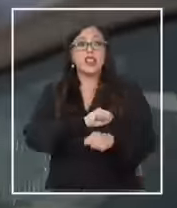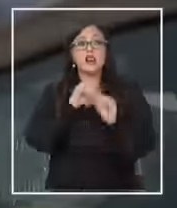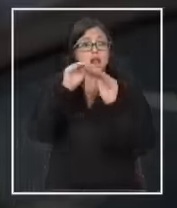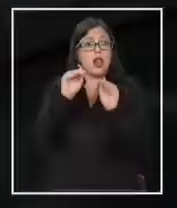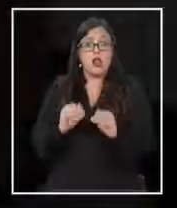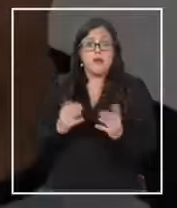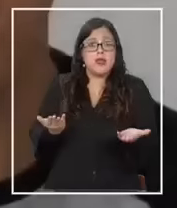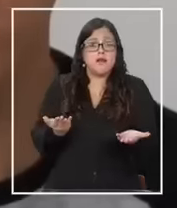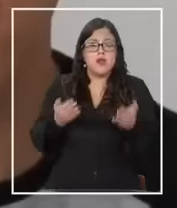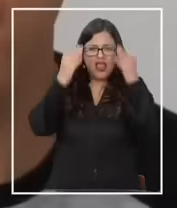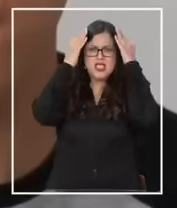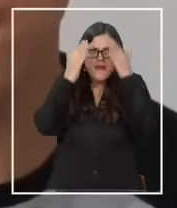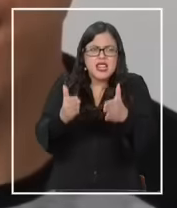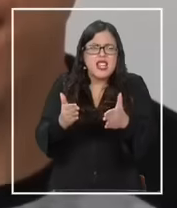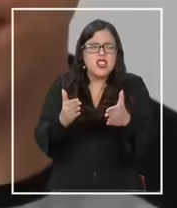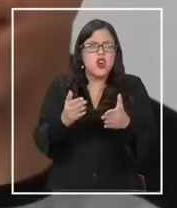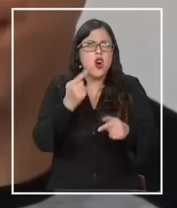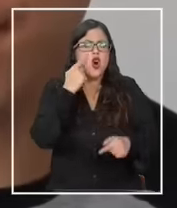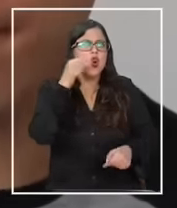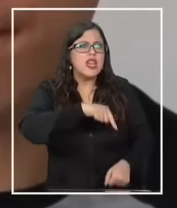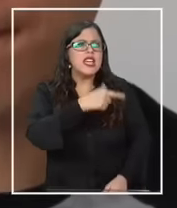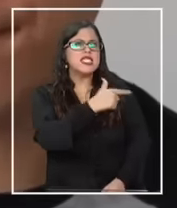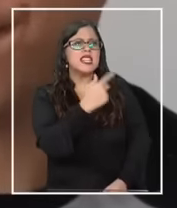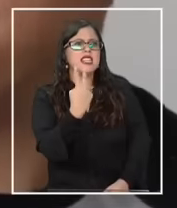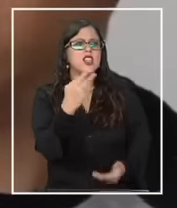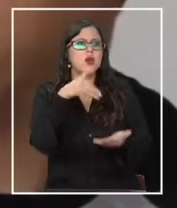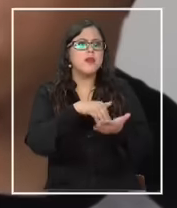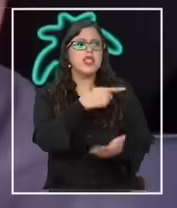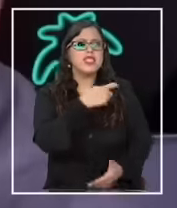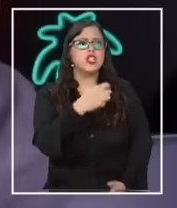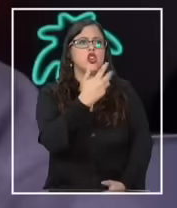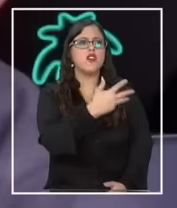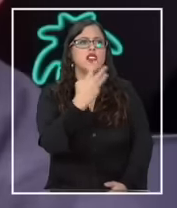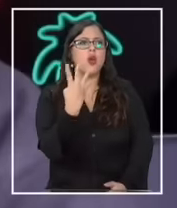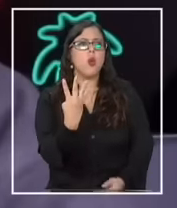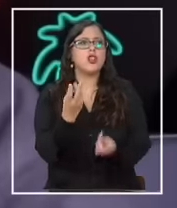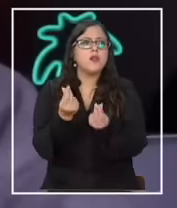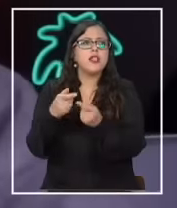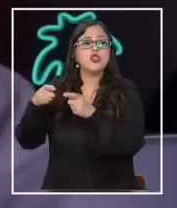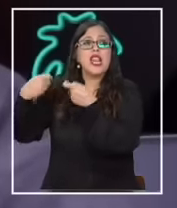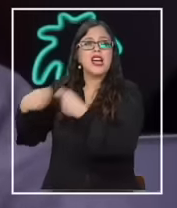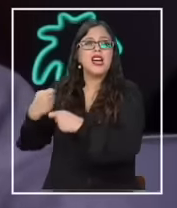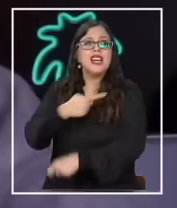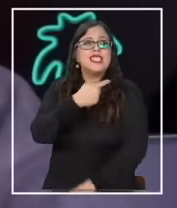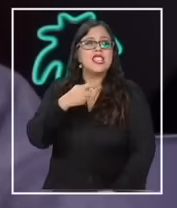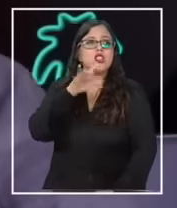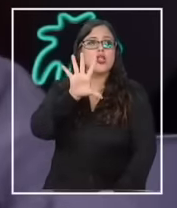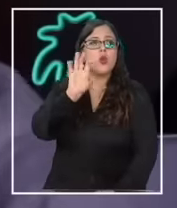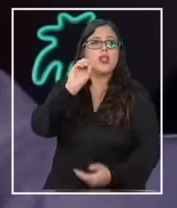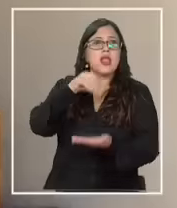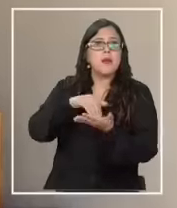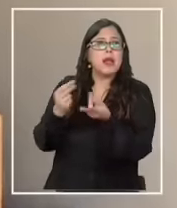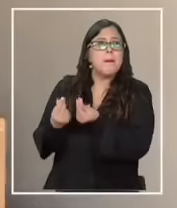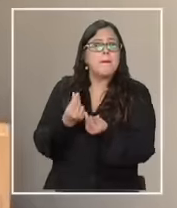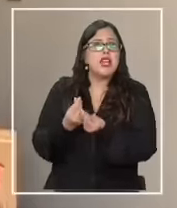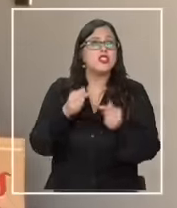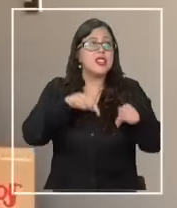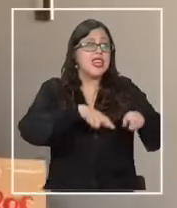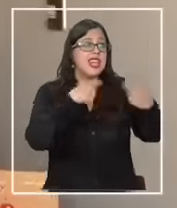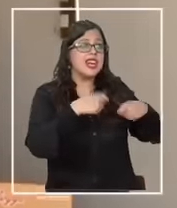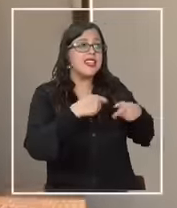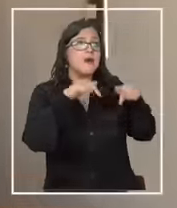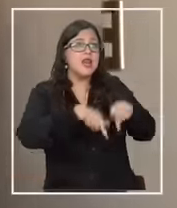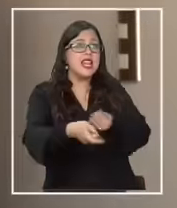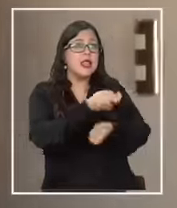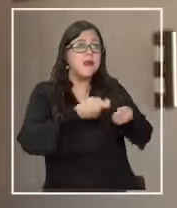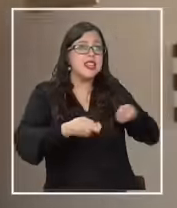precedentes gastamos 72.194 pesos gastamos 150.000 pesos y gastamos en